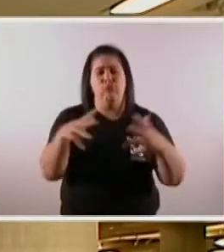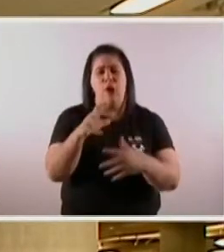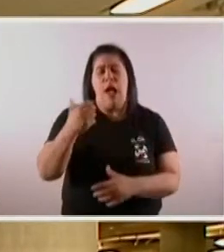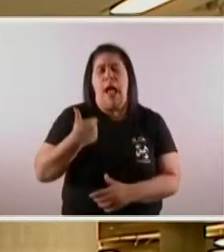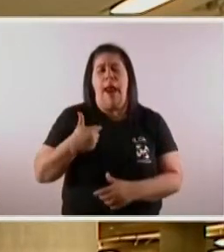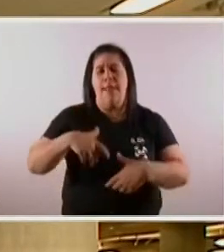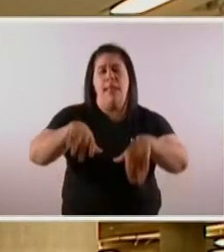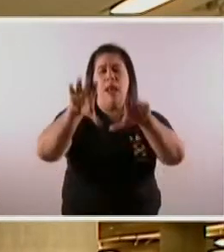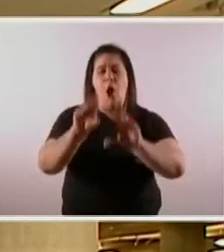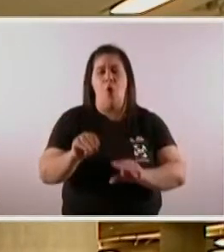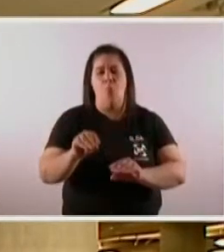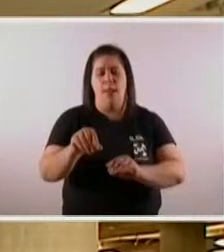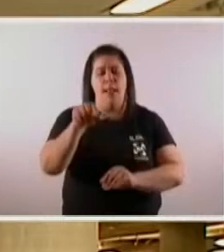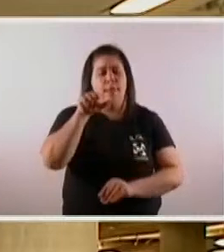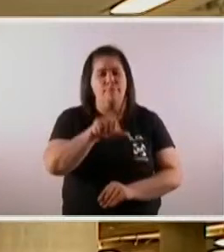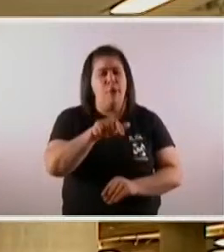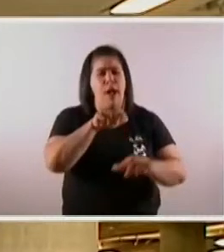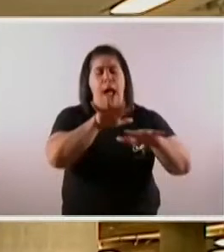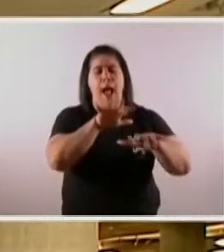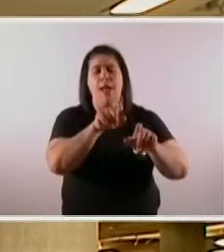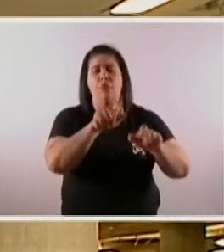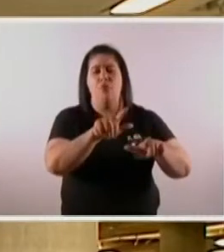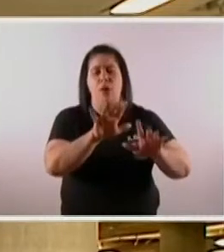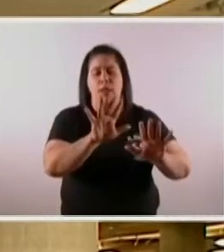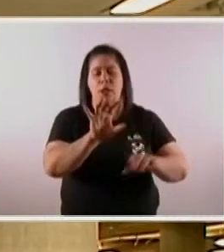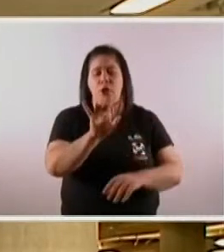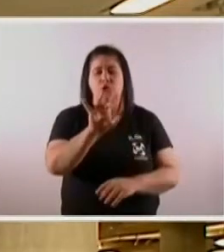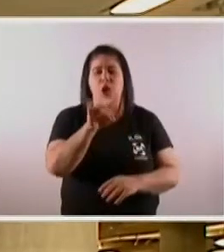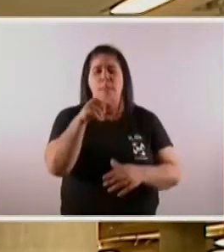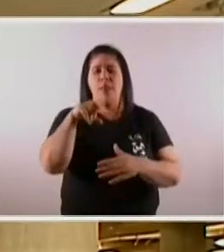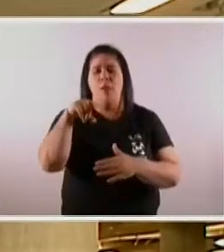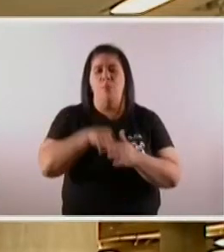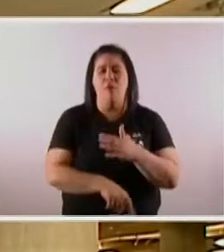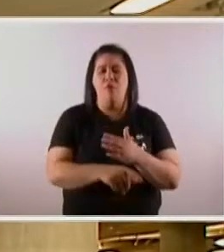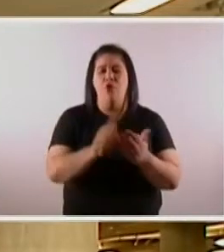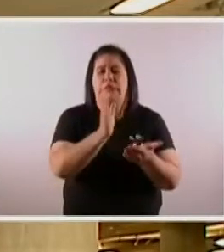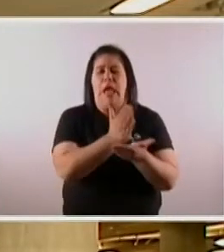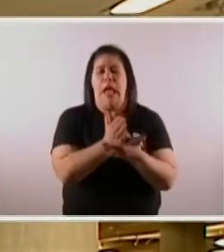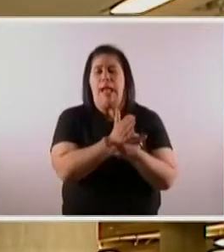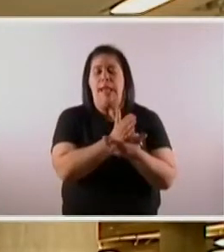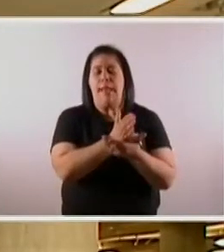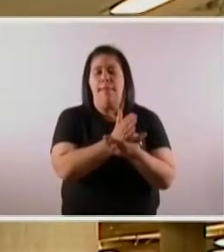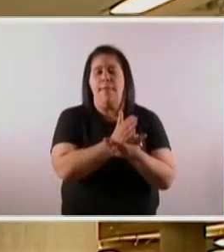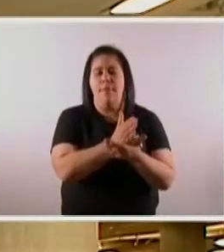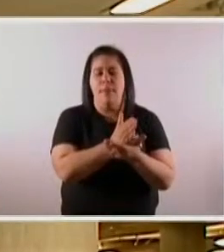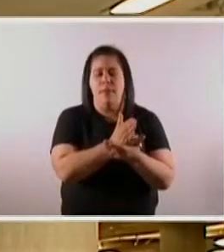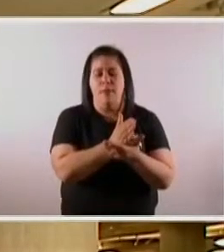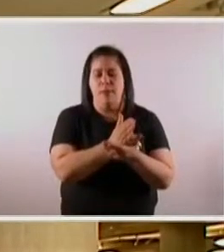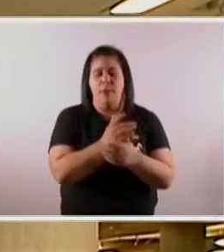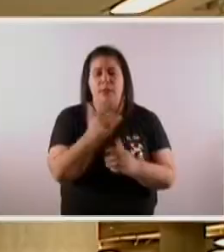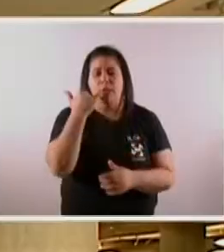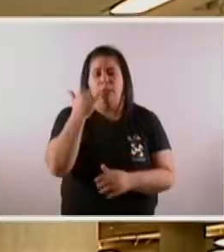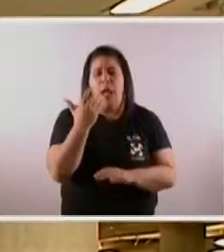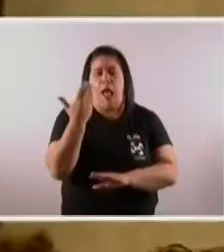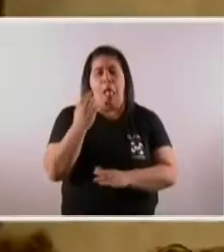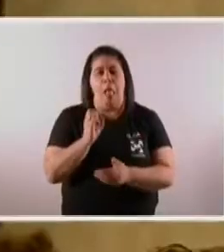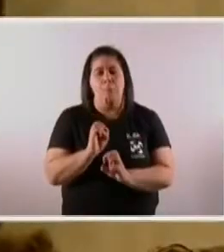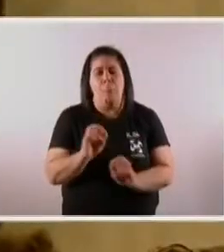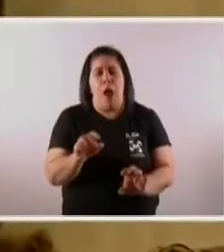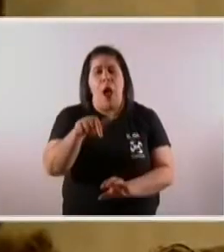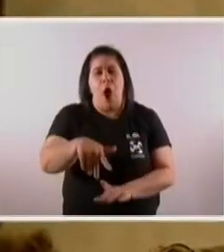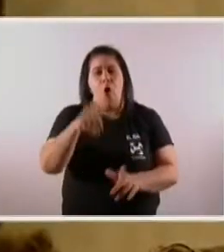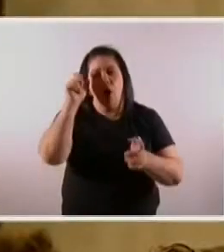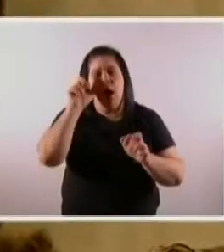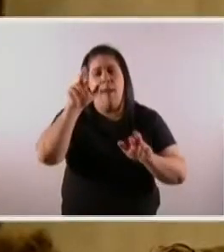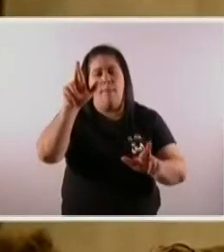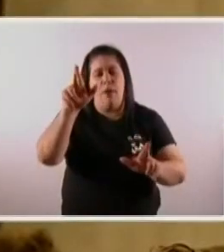Porque este camino, estas actitudes, solo profundizan la grieta que tan mal le hizo a nuestro país. Ahora,